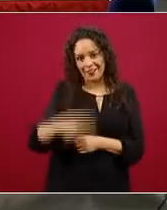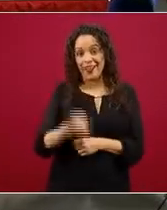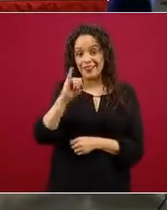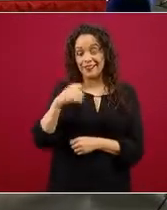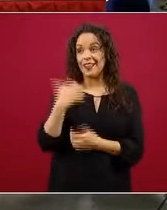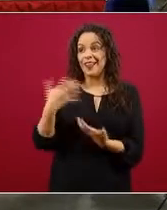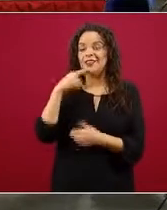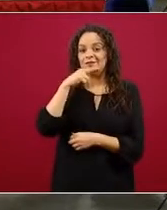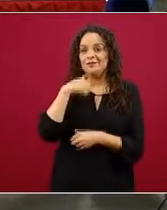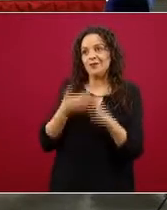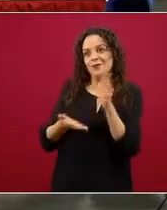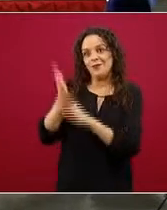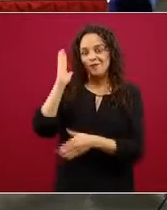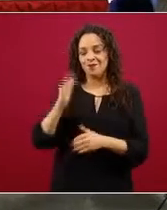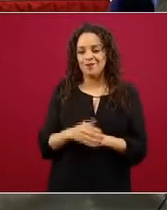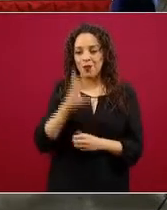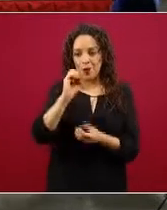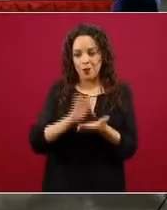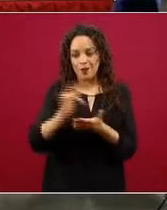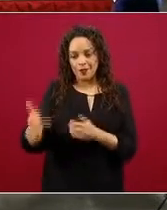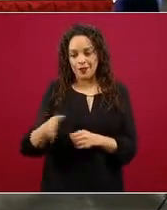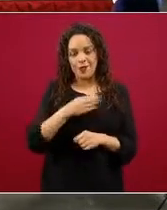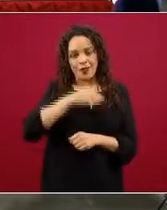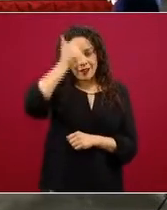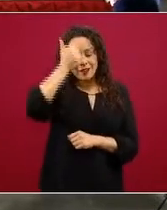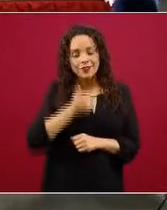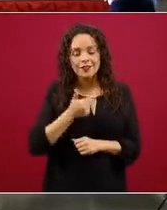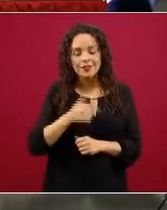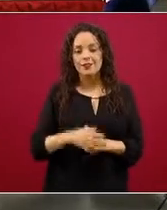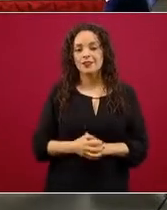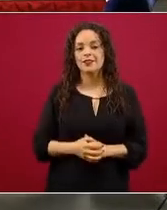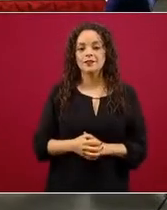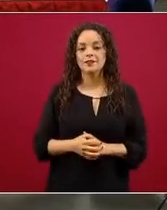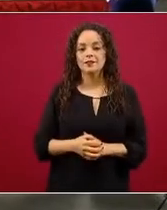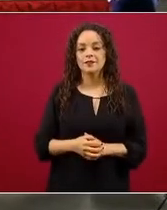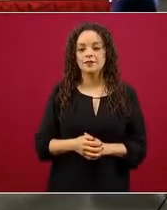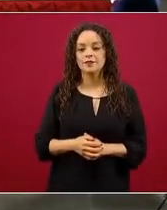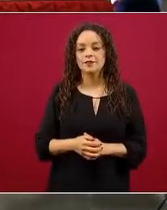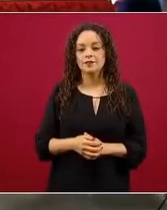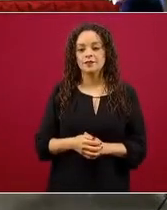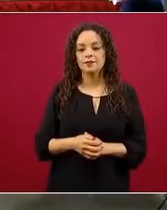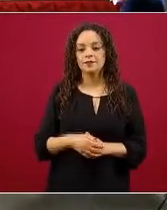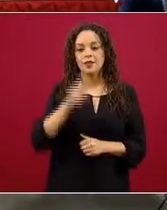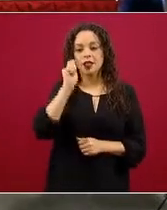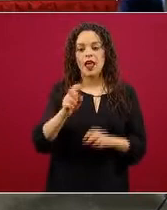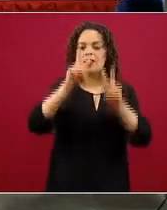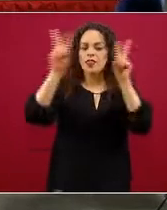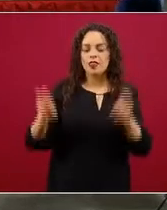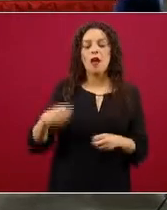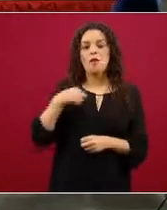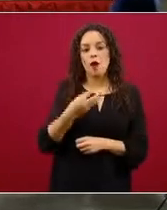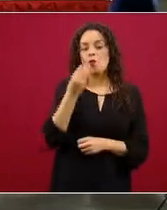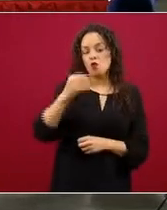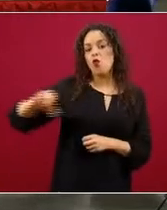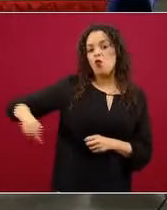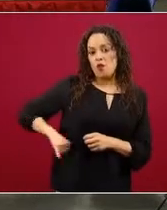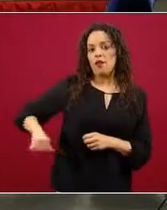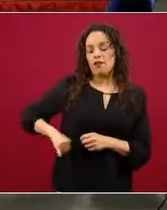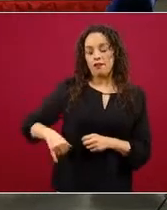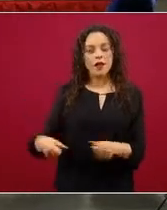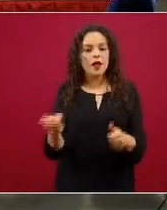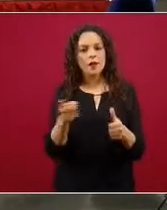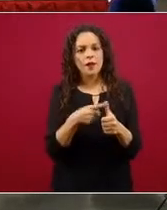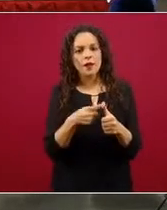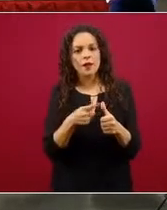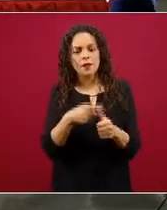voy. Muchas gracias, doctor López-Gatell, buenas noches. Fíjese, tengo un par de temas que me importan mucho. En el primero,